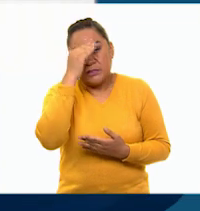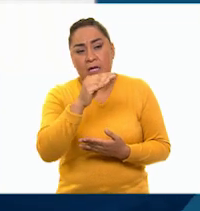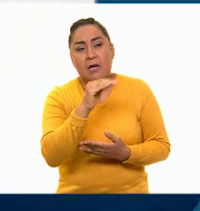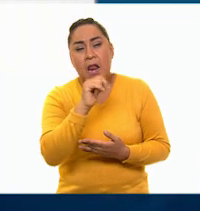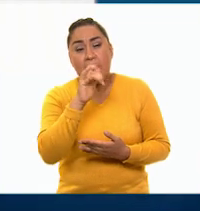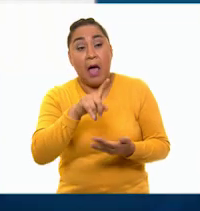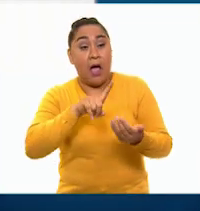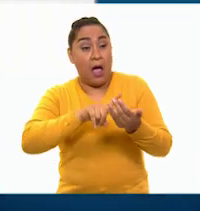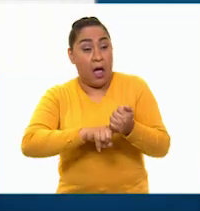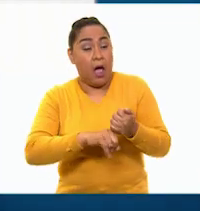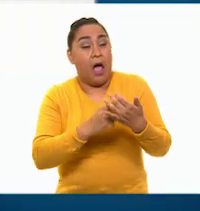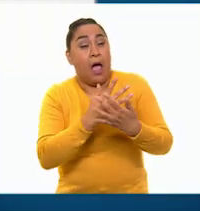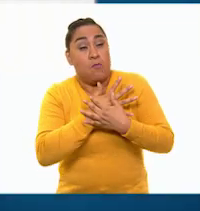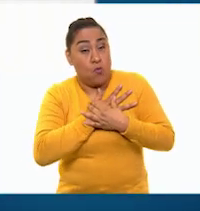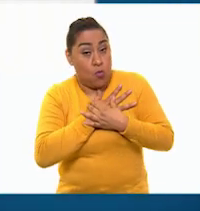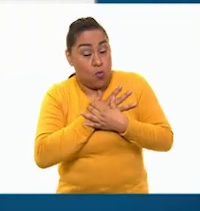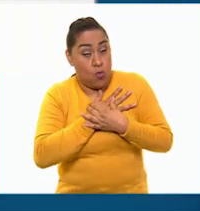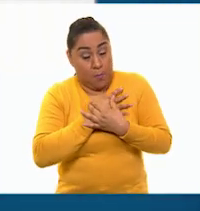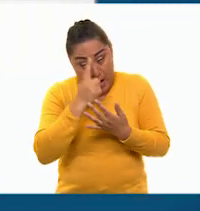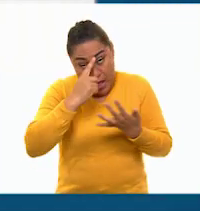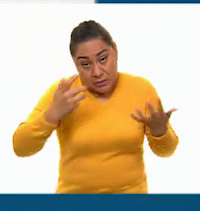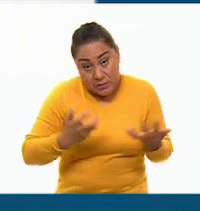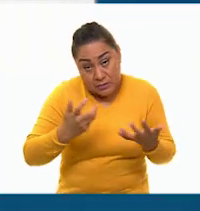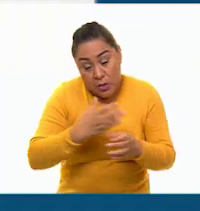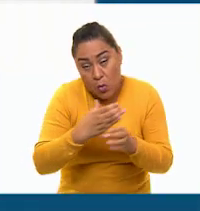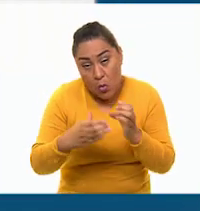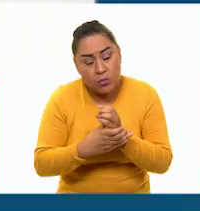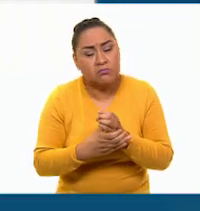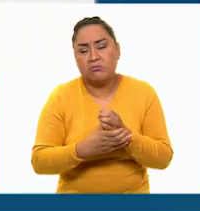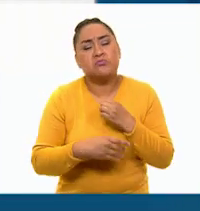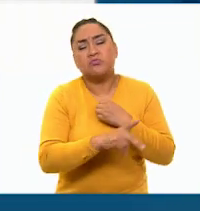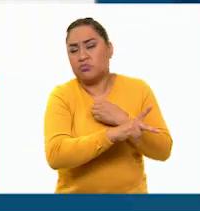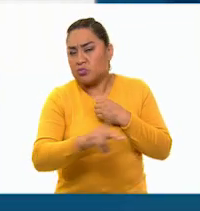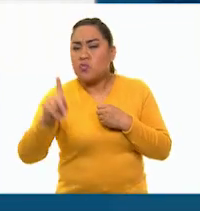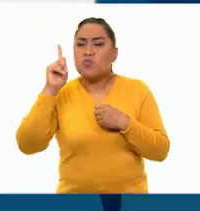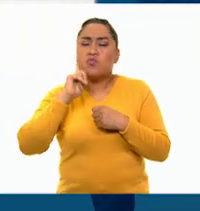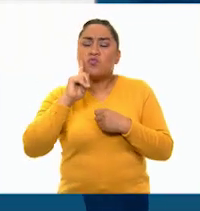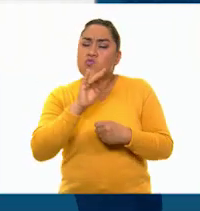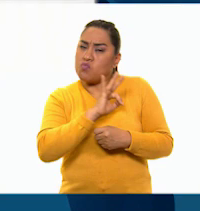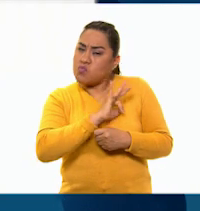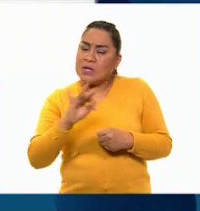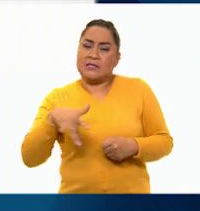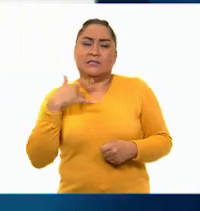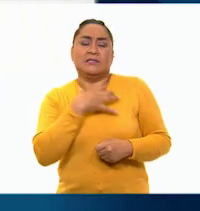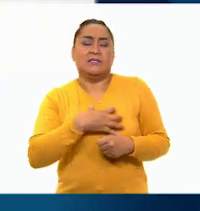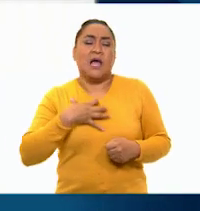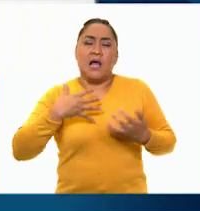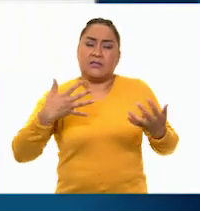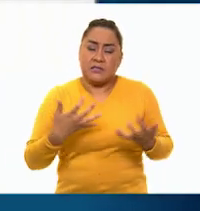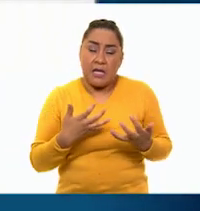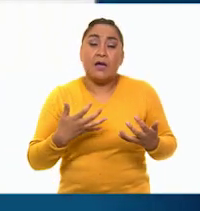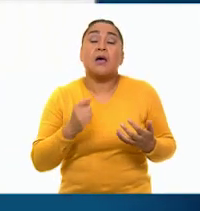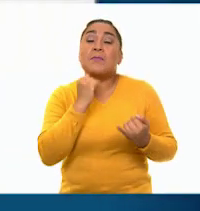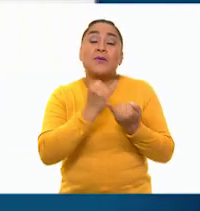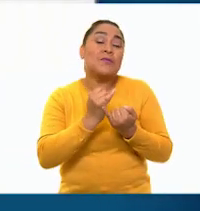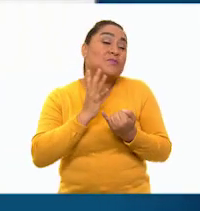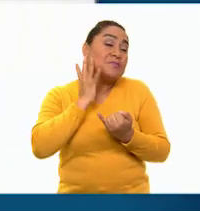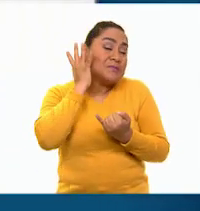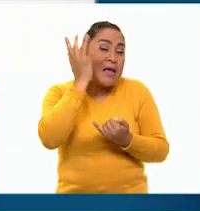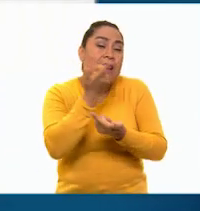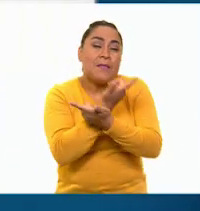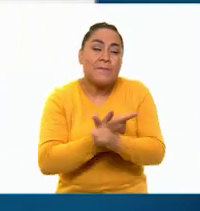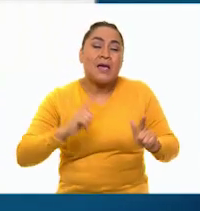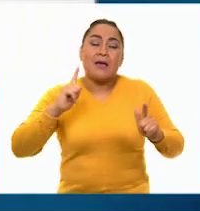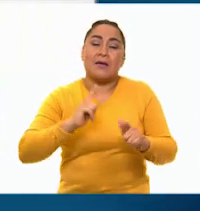solo el amor es el móvil de las acciones de las mujeres, que ellas son capaces de todos los entusiasmos y que los deseos de la gloria y de la